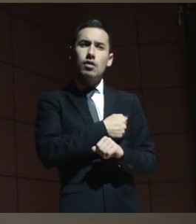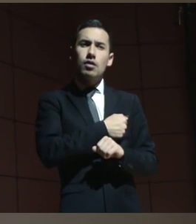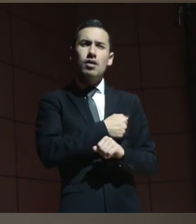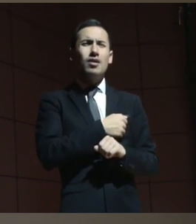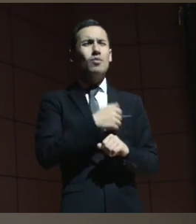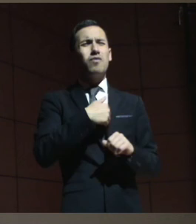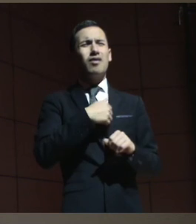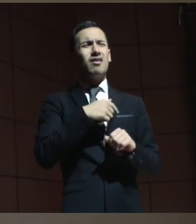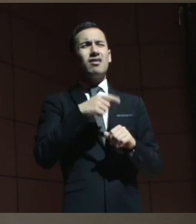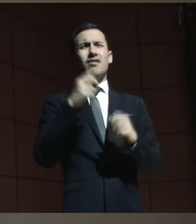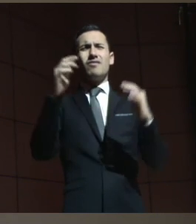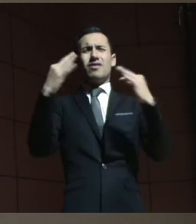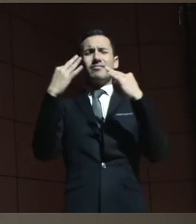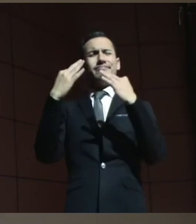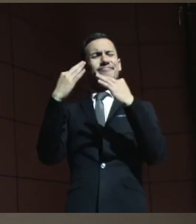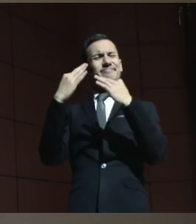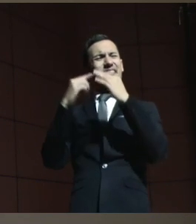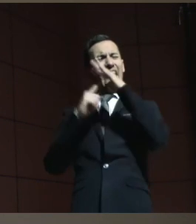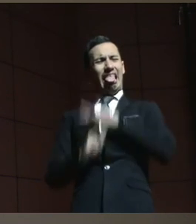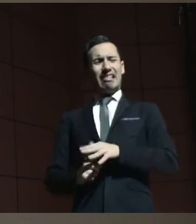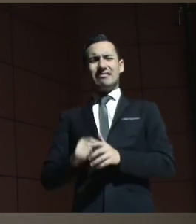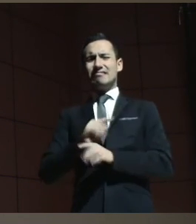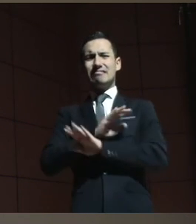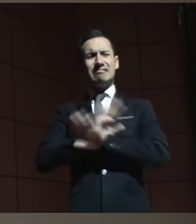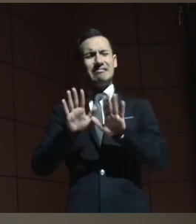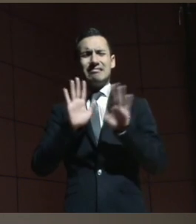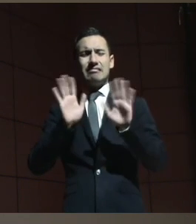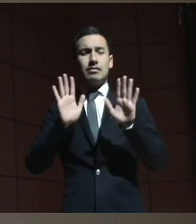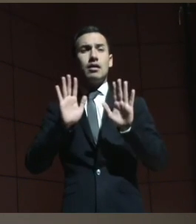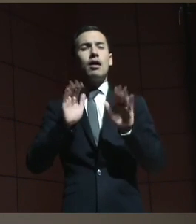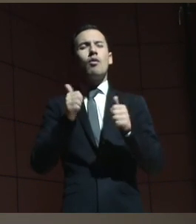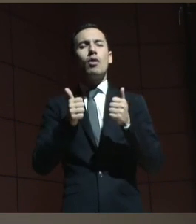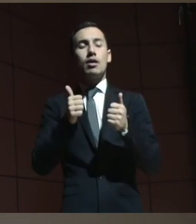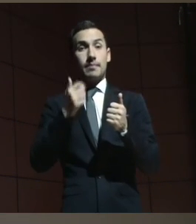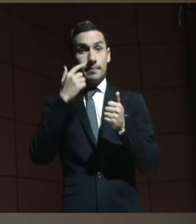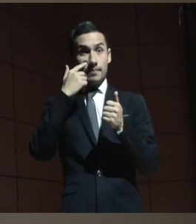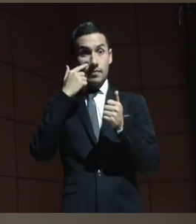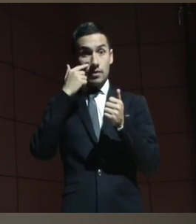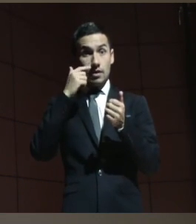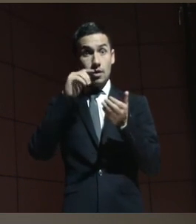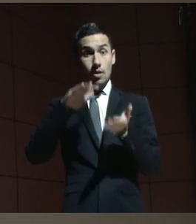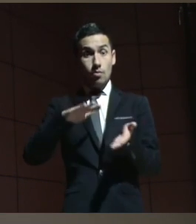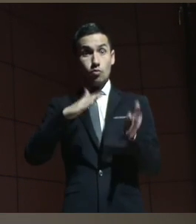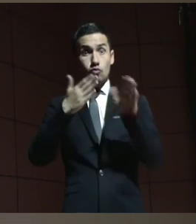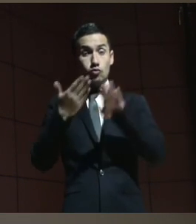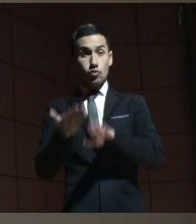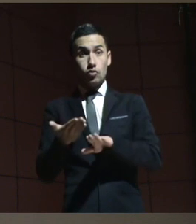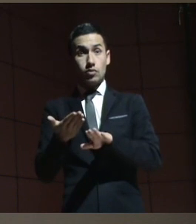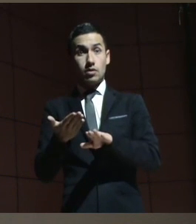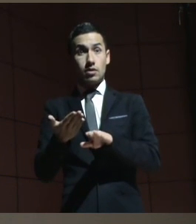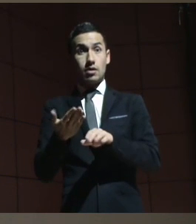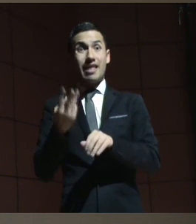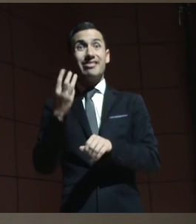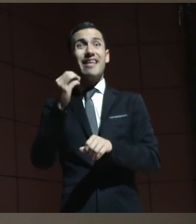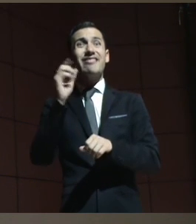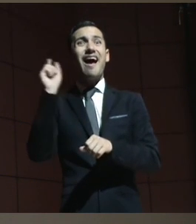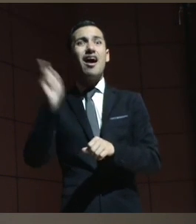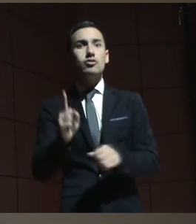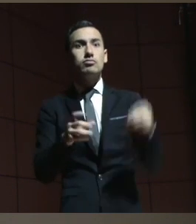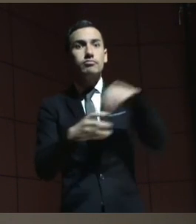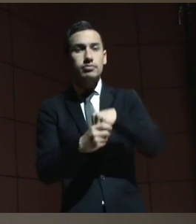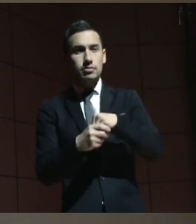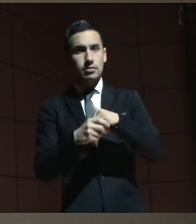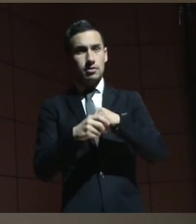humillación que cuando él muriera que era del año 72 que murió tuvo 30 años encerrado